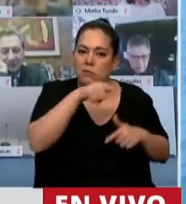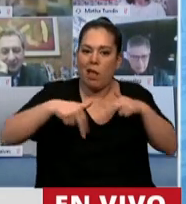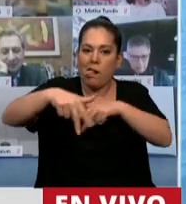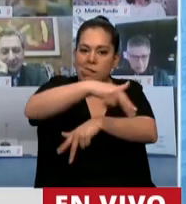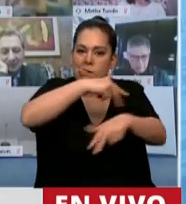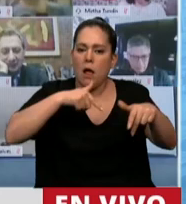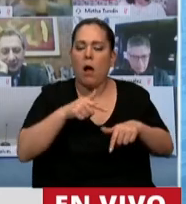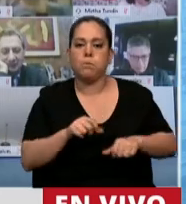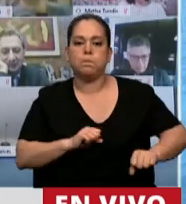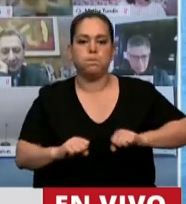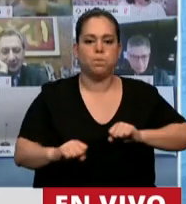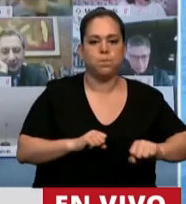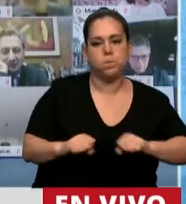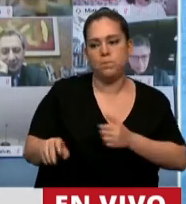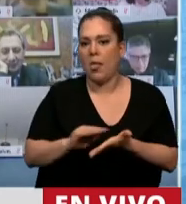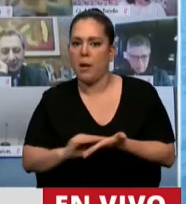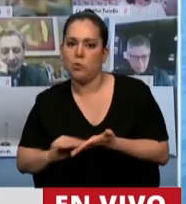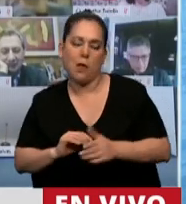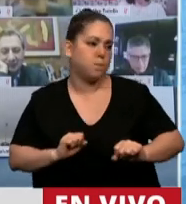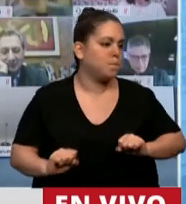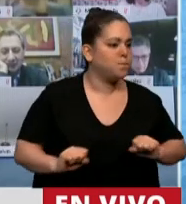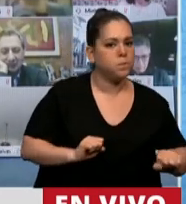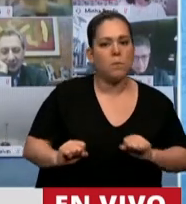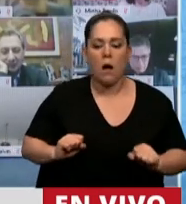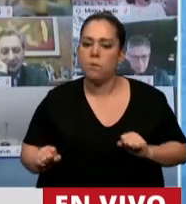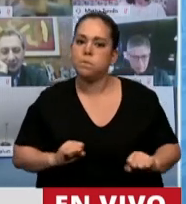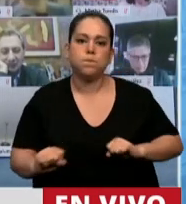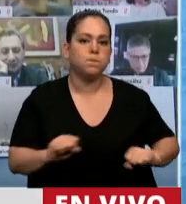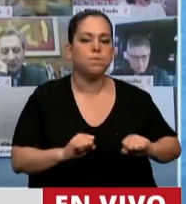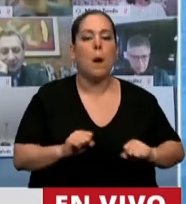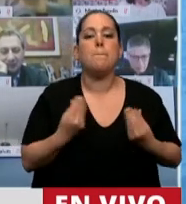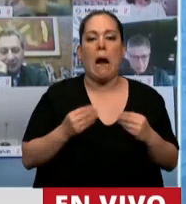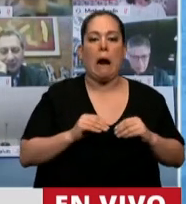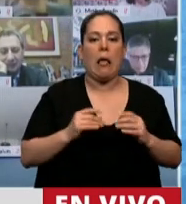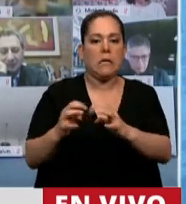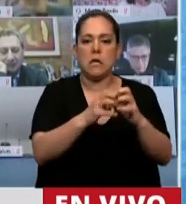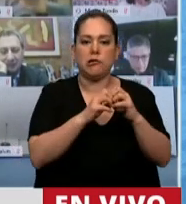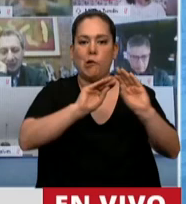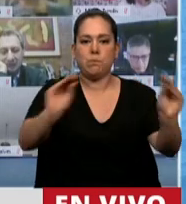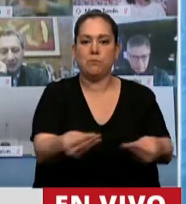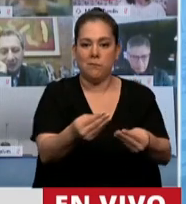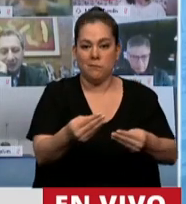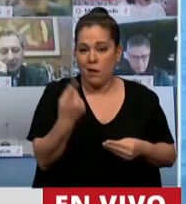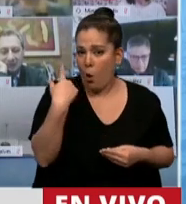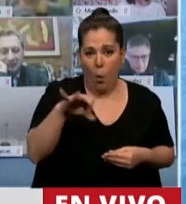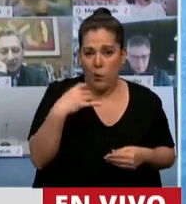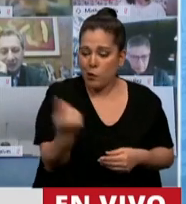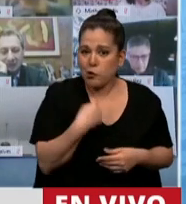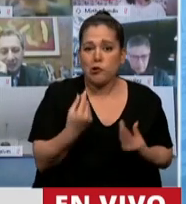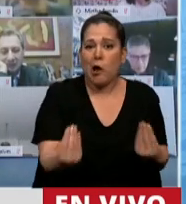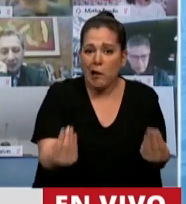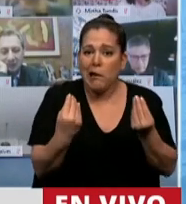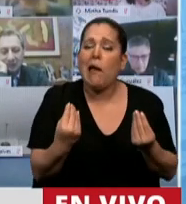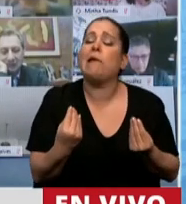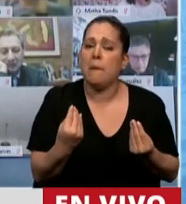patoteando a los diputados para que se caiga una sesión. Lo único que estamos haciendo nosotros hoy aquí